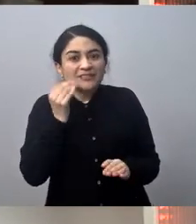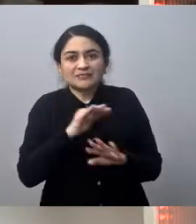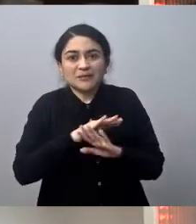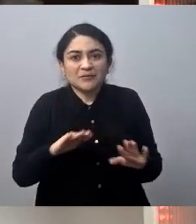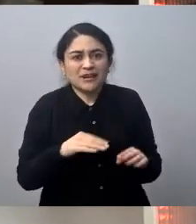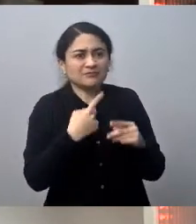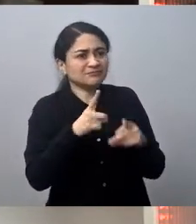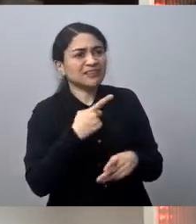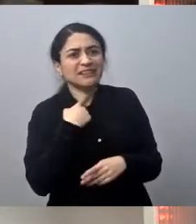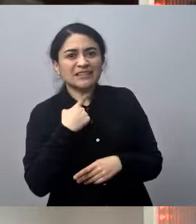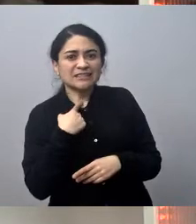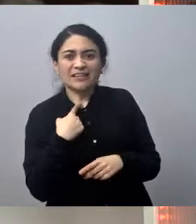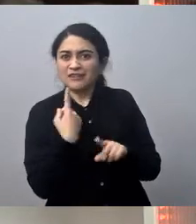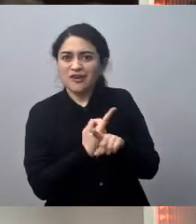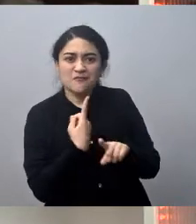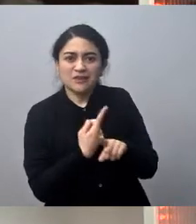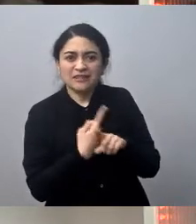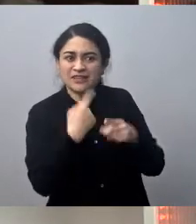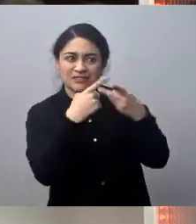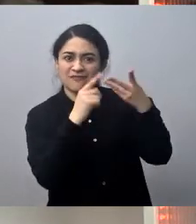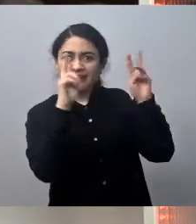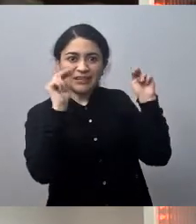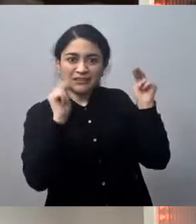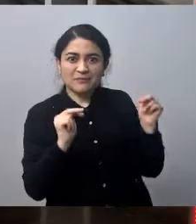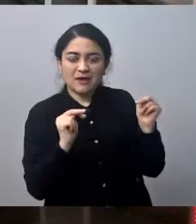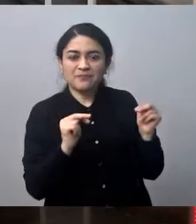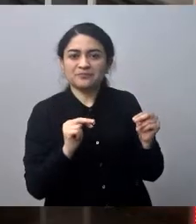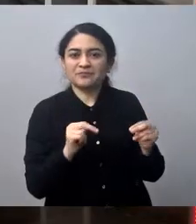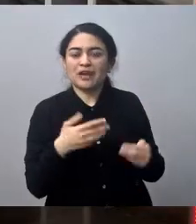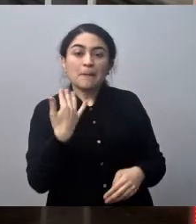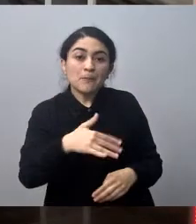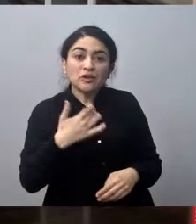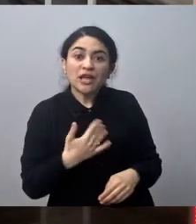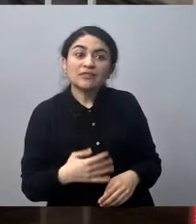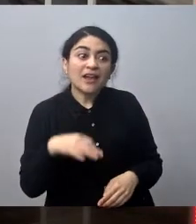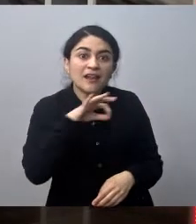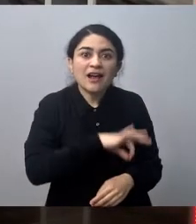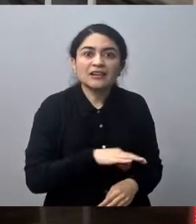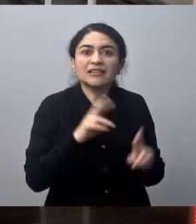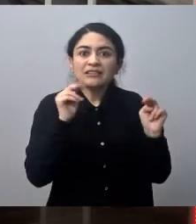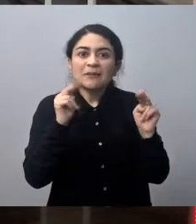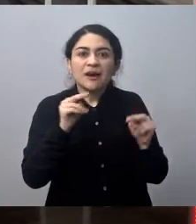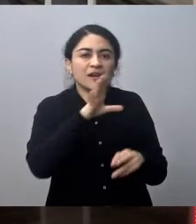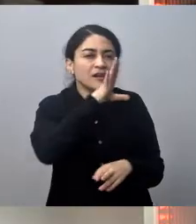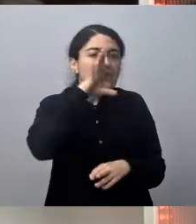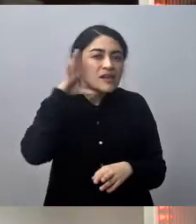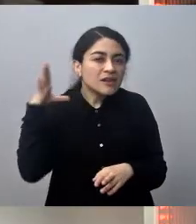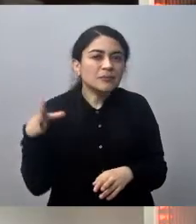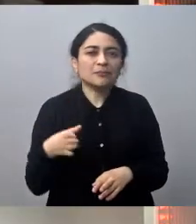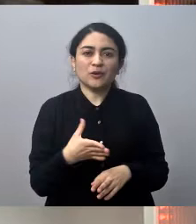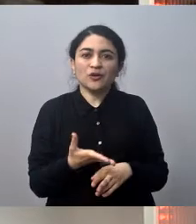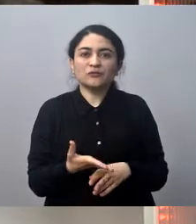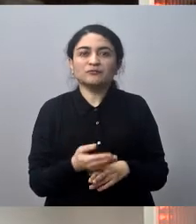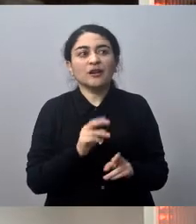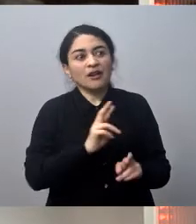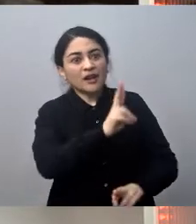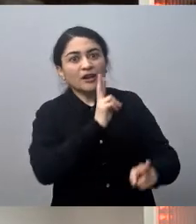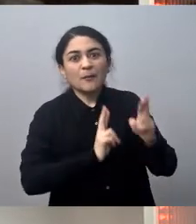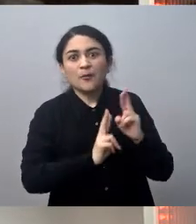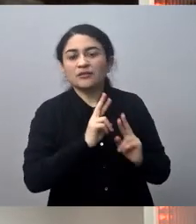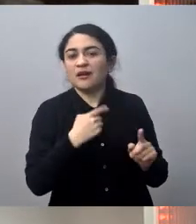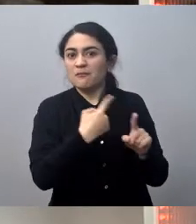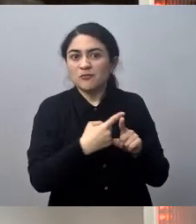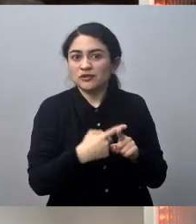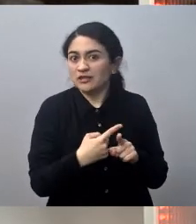importante alcalde y en lo que ha estado quizás en la palestra el tema de contaminación ya hay respuestas positivas para muchos